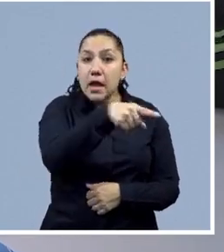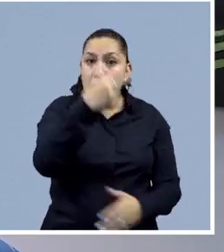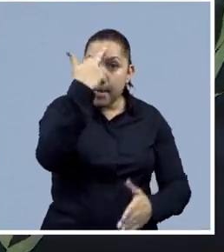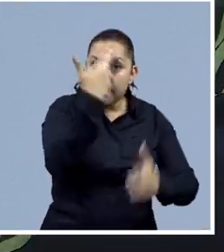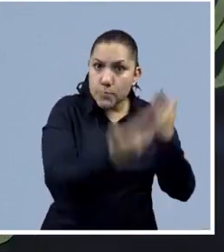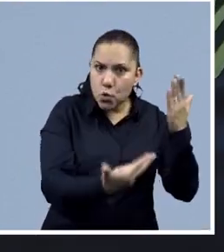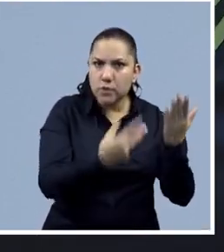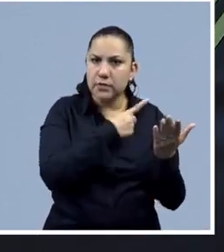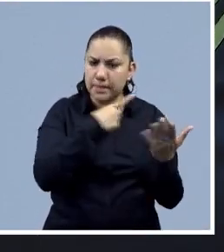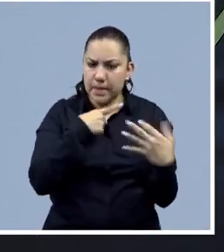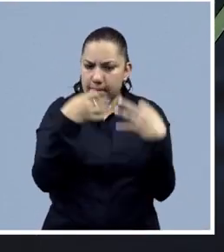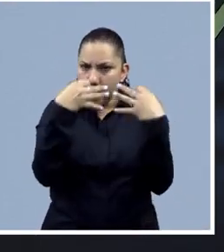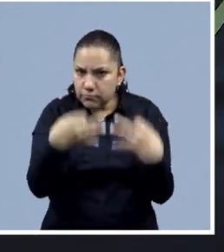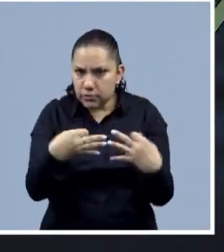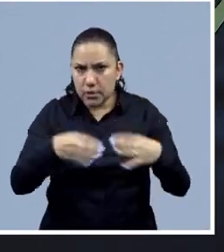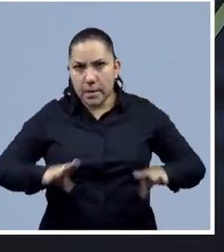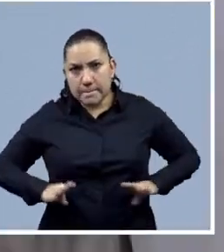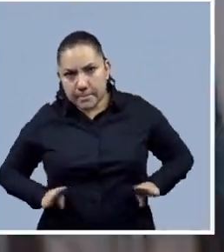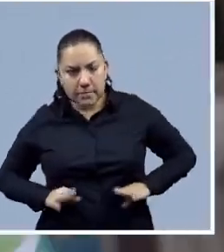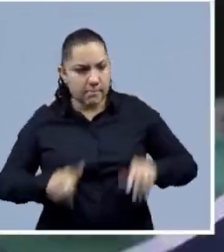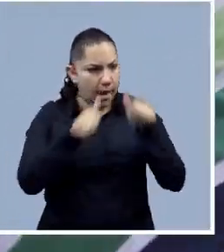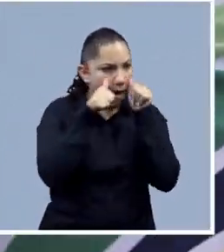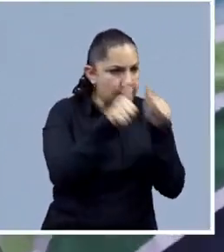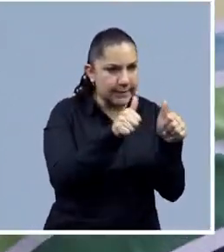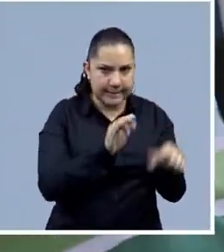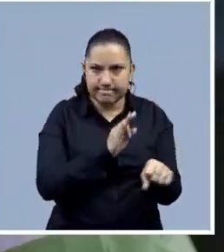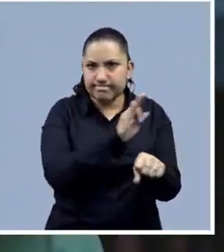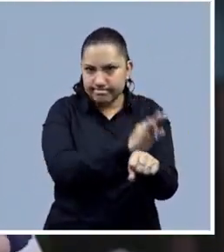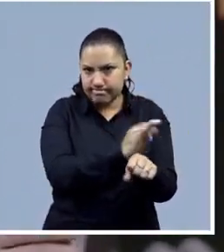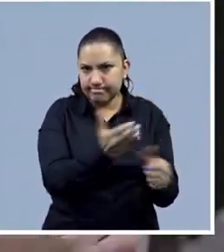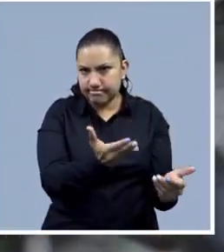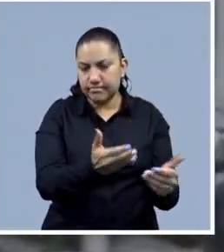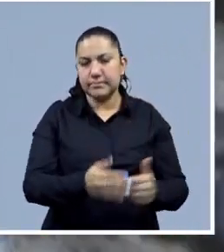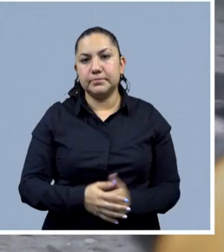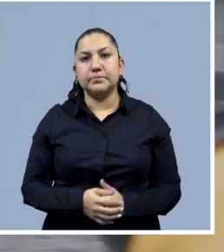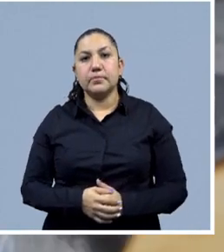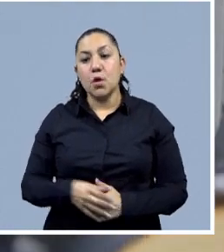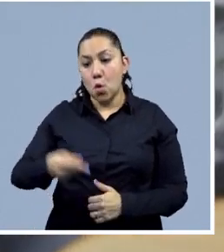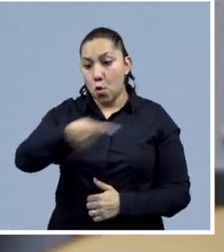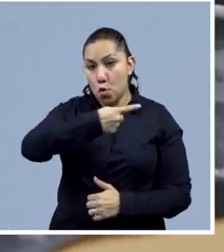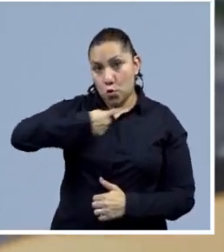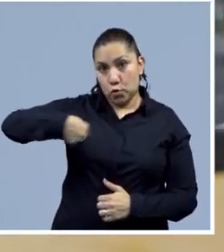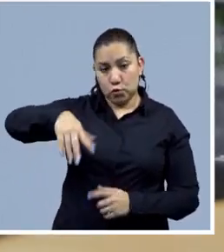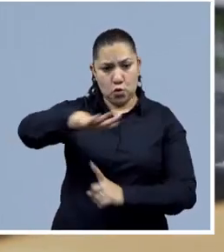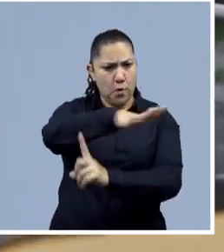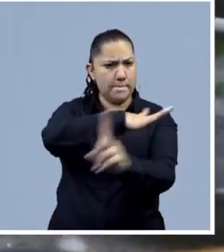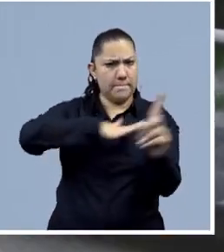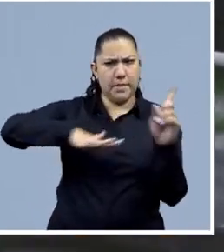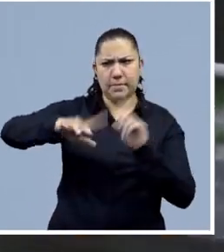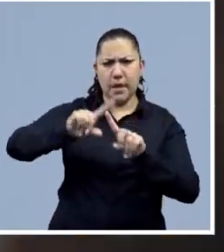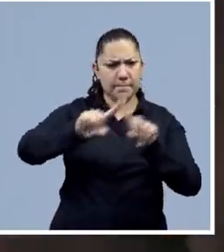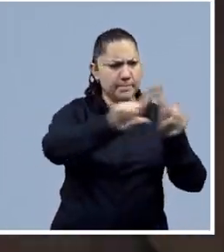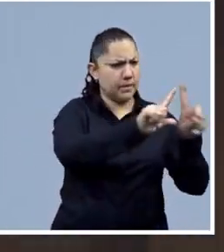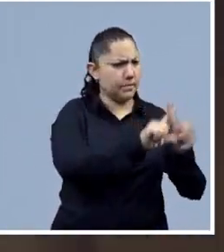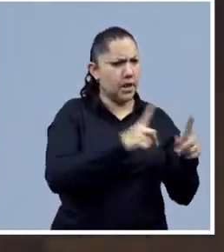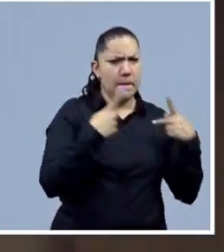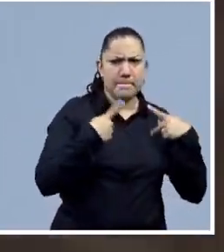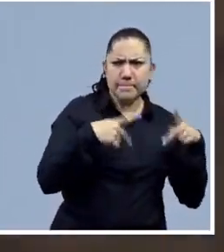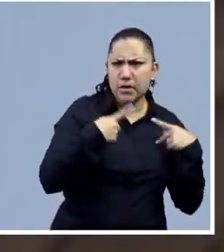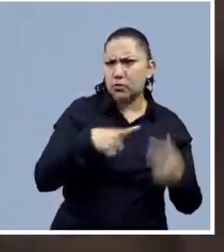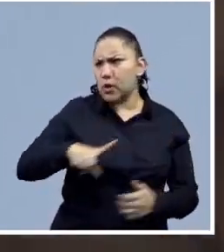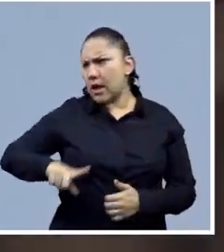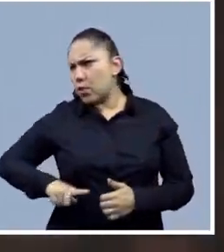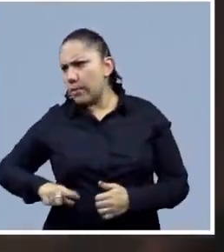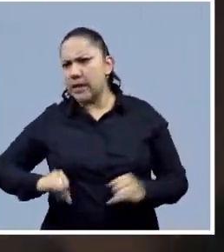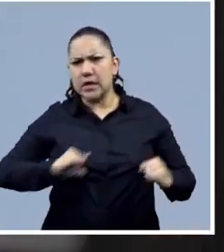para las víctimas de violencia. Tenemos que hacer como sociedad y también como Estado mexicano